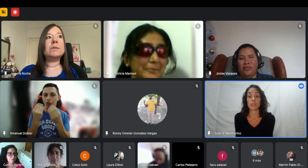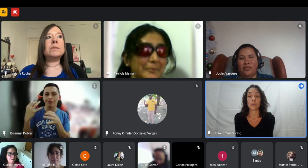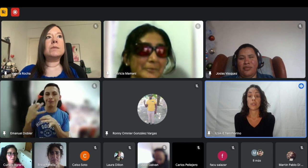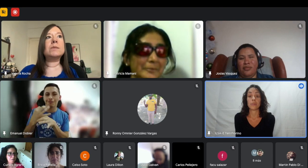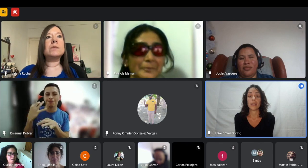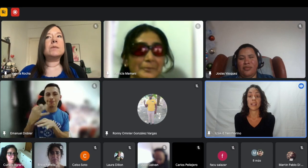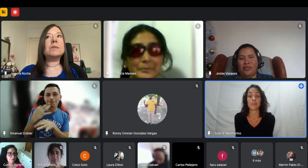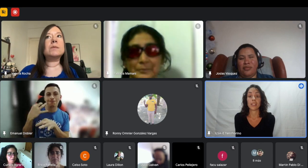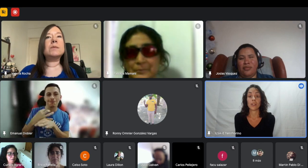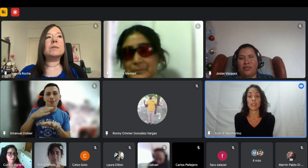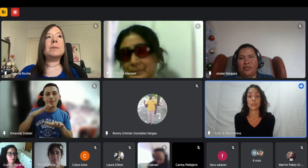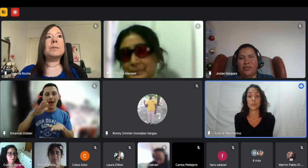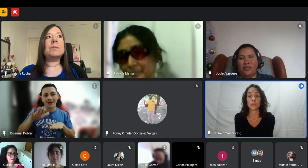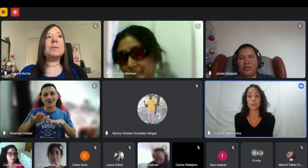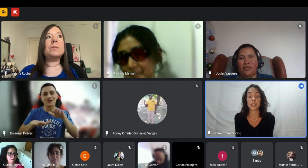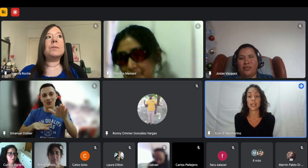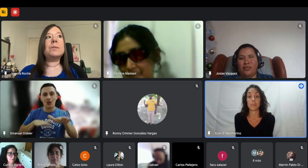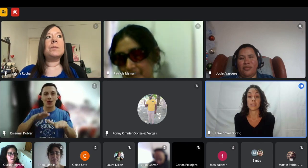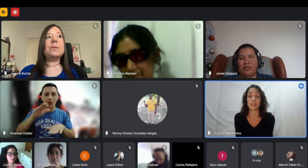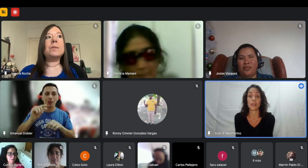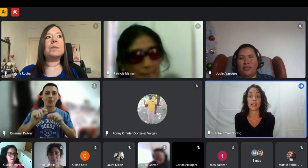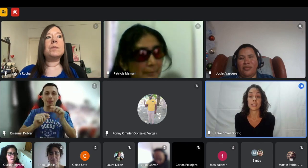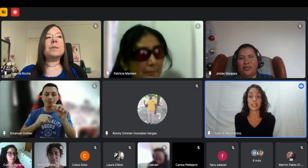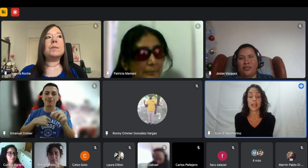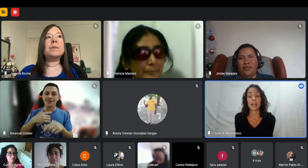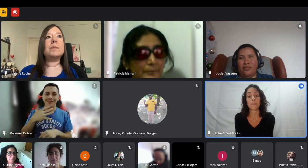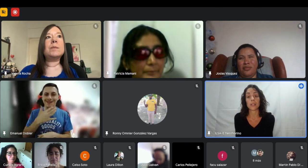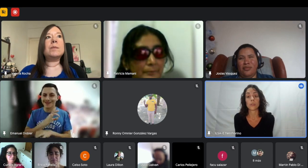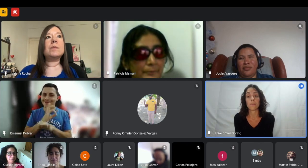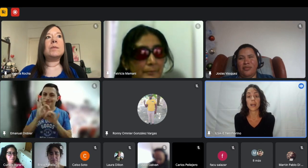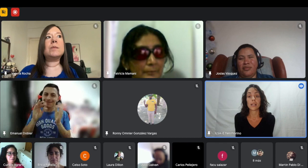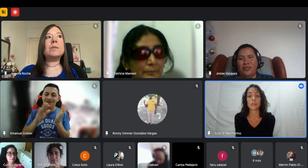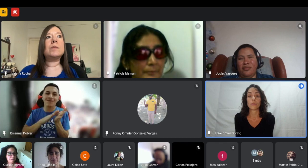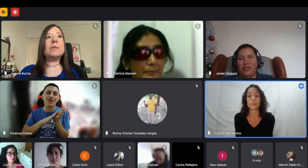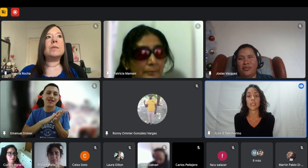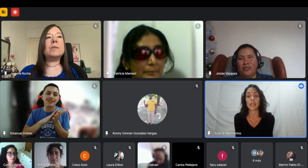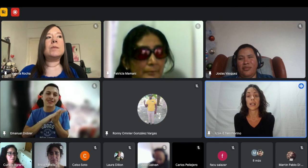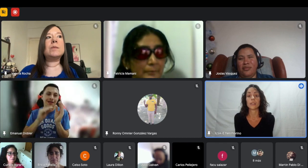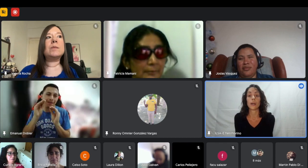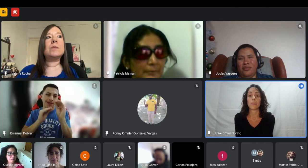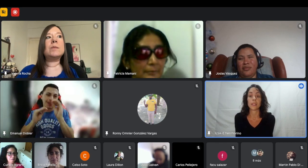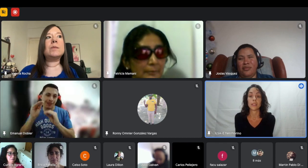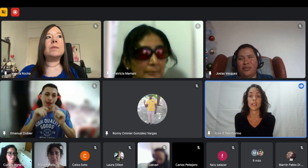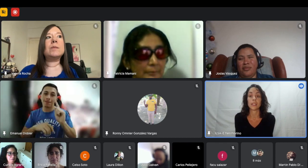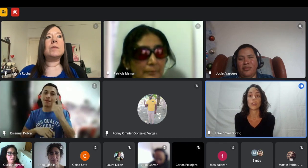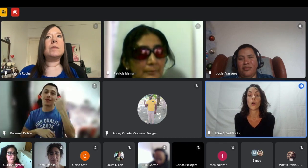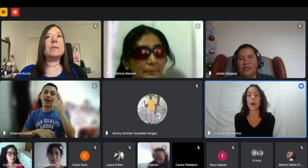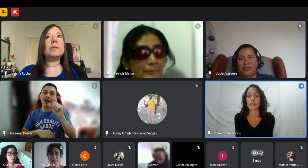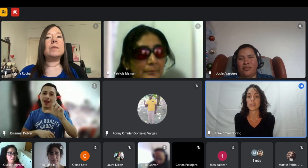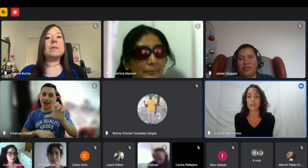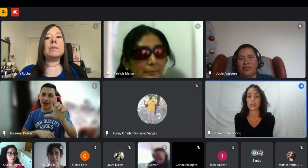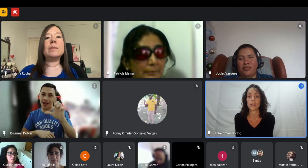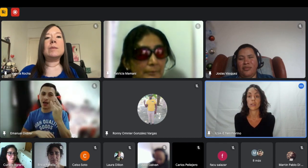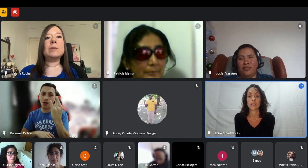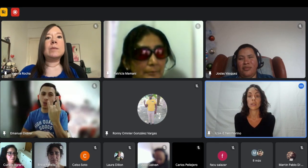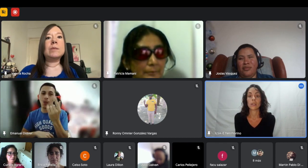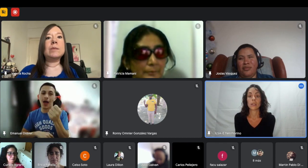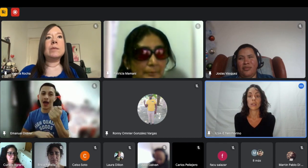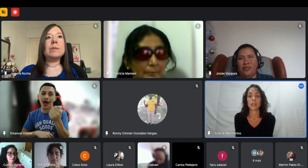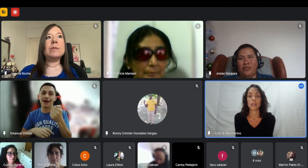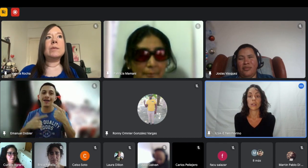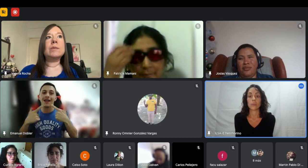empezó a ver videos de youtube que le empezó a enseñar paso a paso fue mirando aprendiendo lo básico